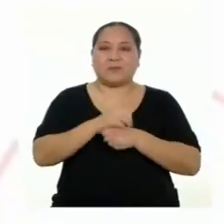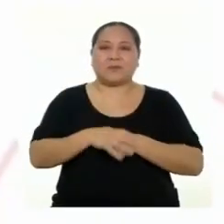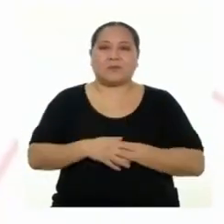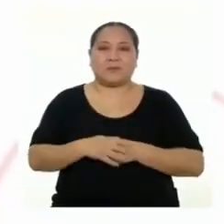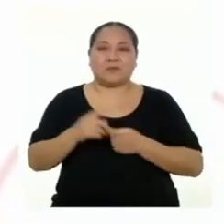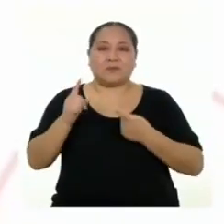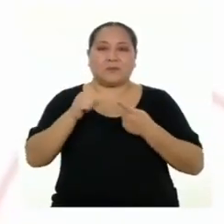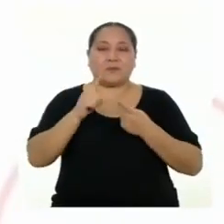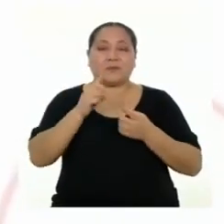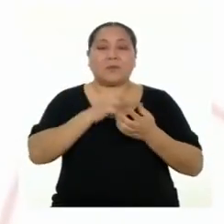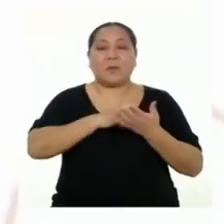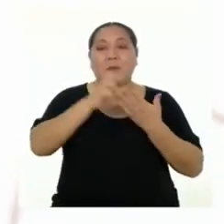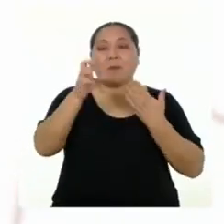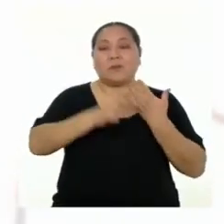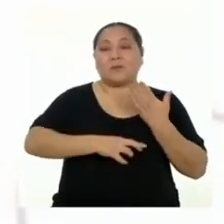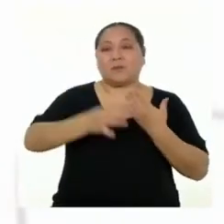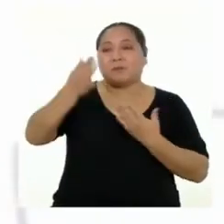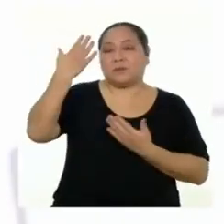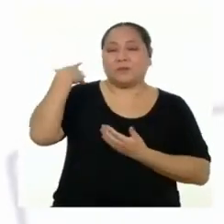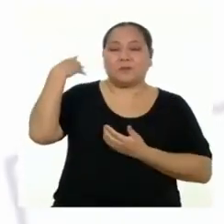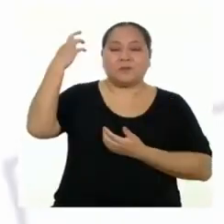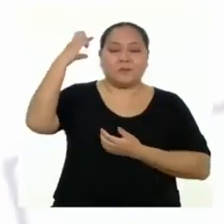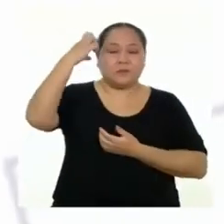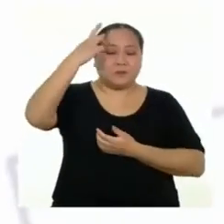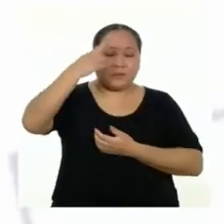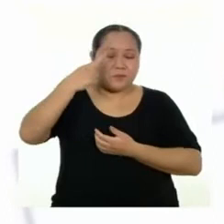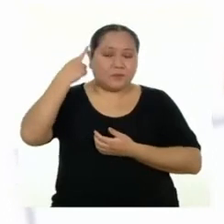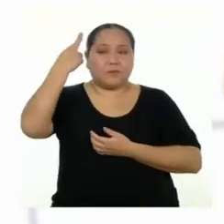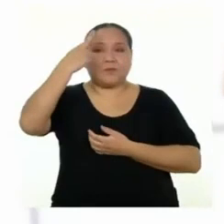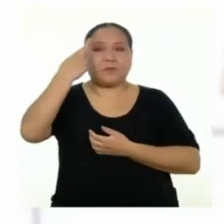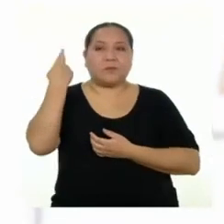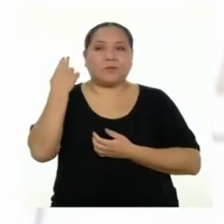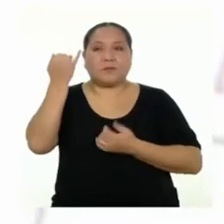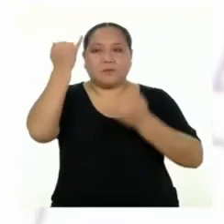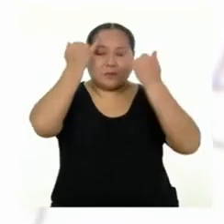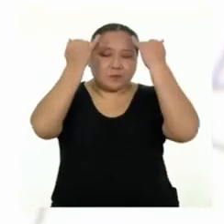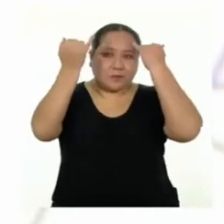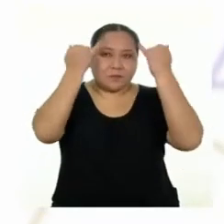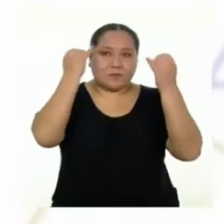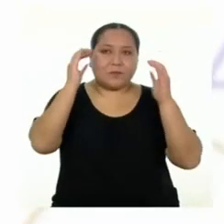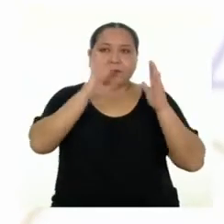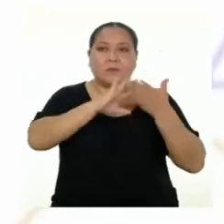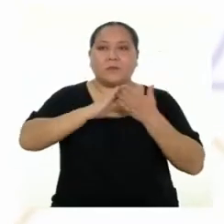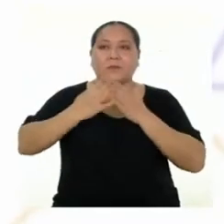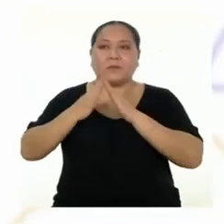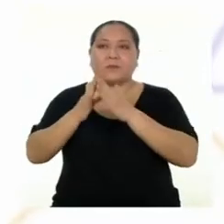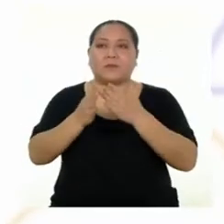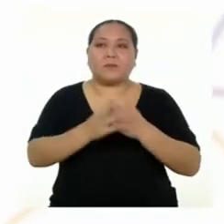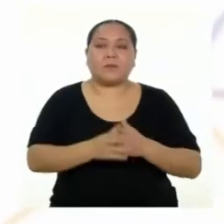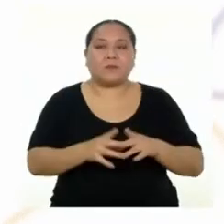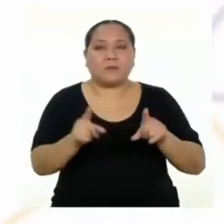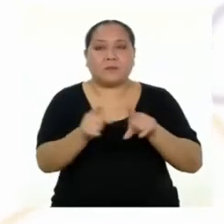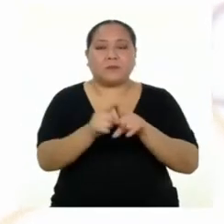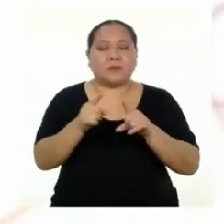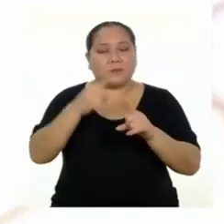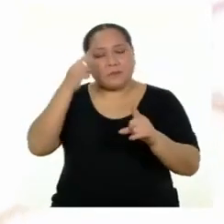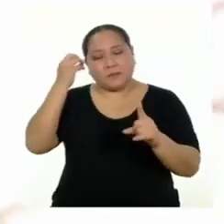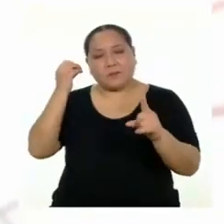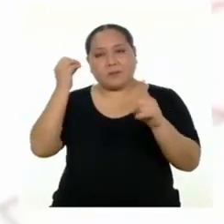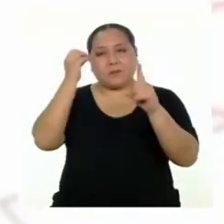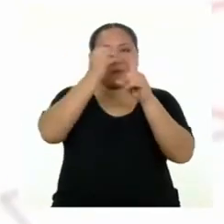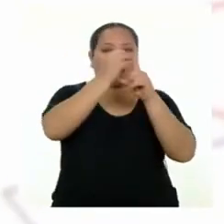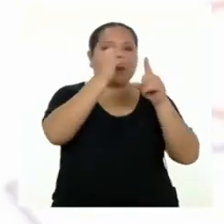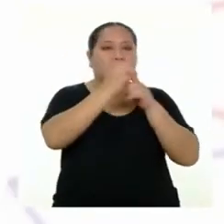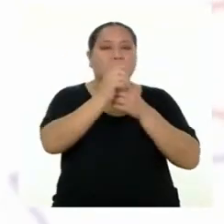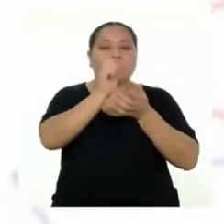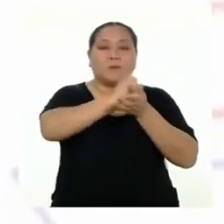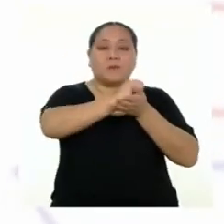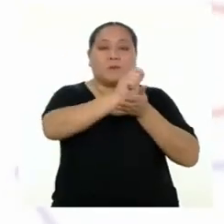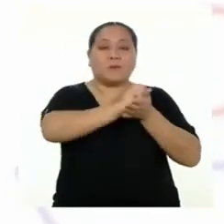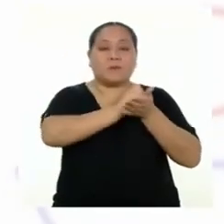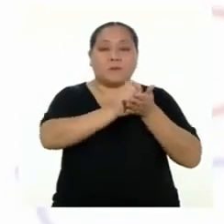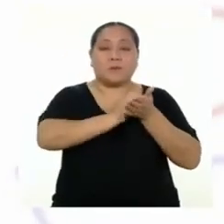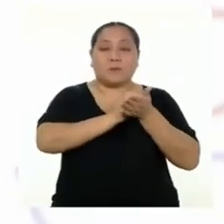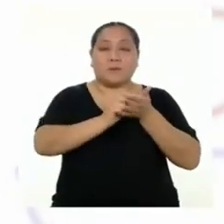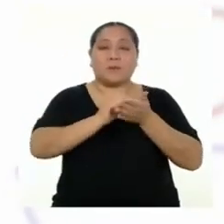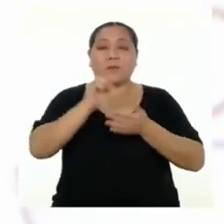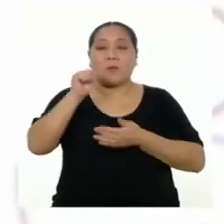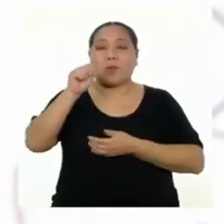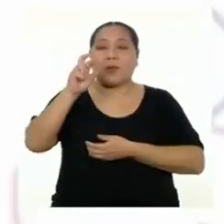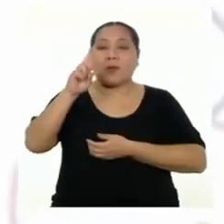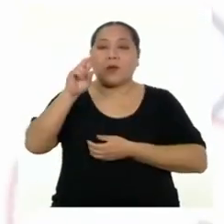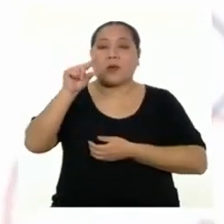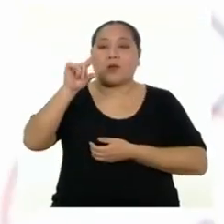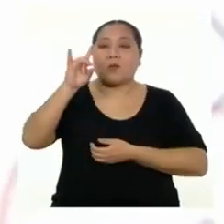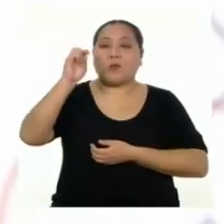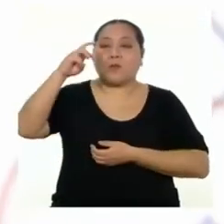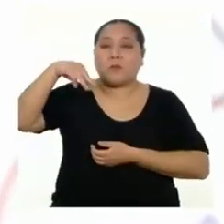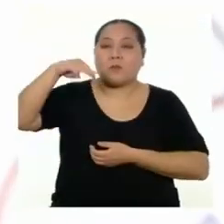En el programa anterior, reflexionamos sobre el sentido de comunidad. También nos propusimos escribir un texto argumentativo e